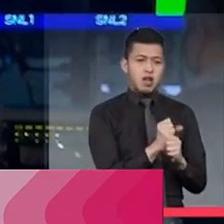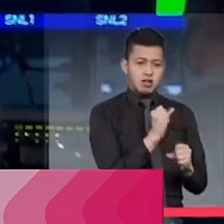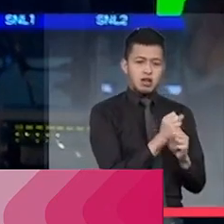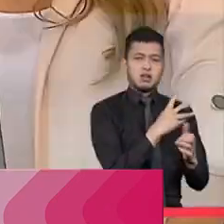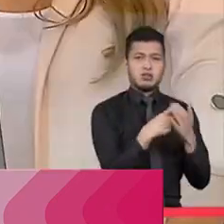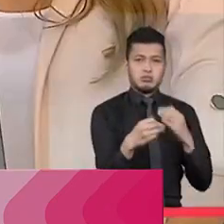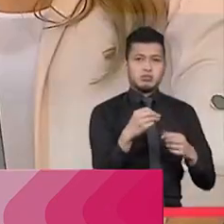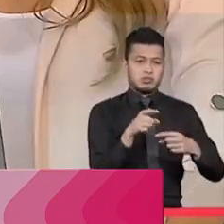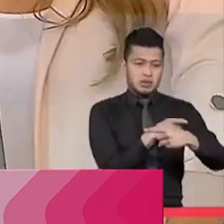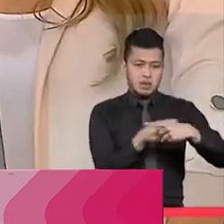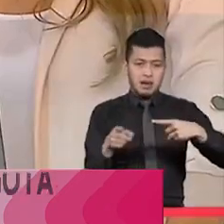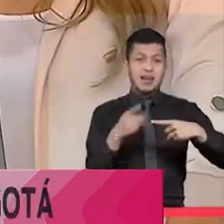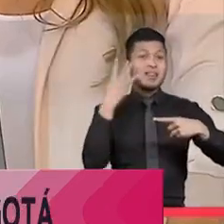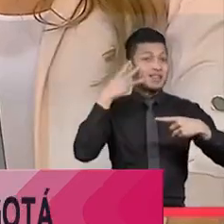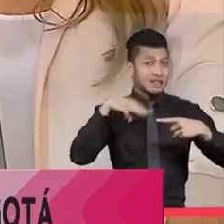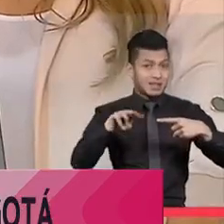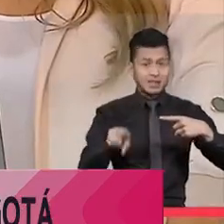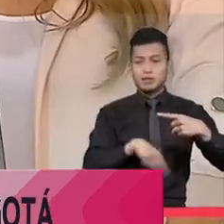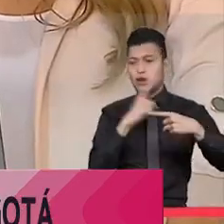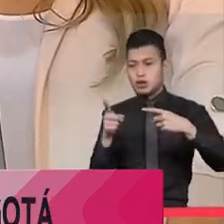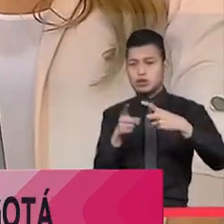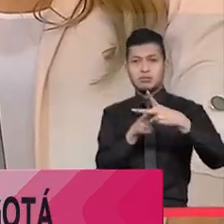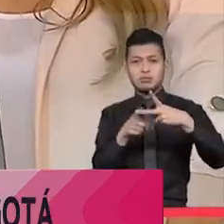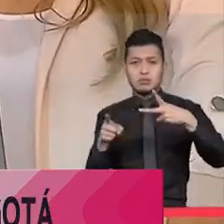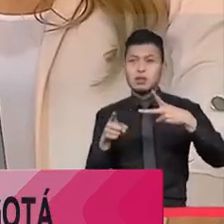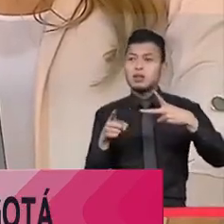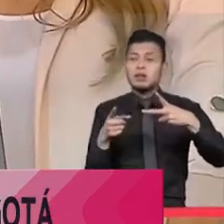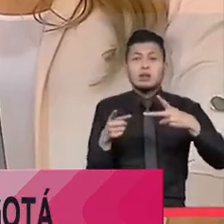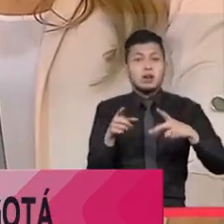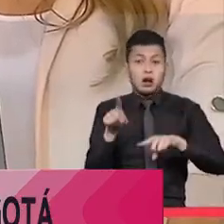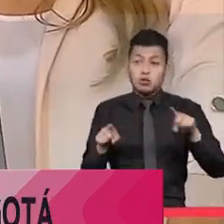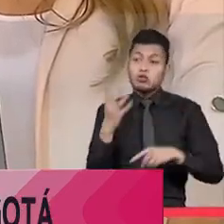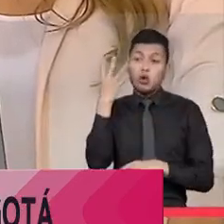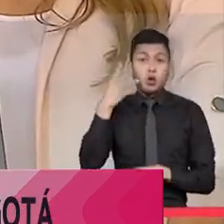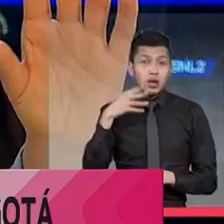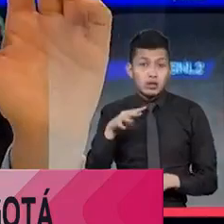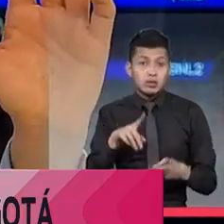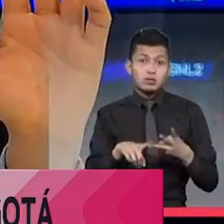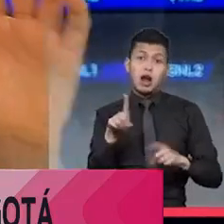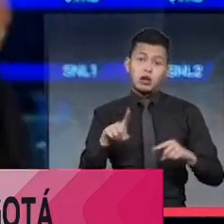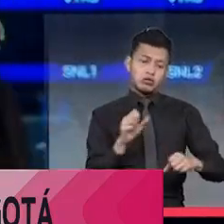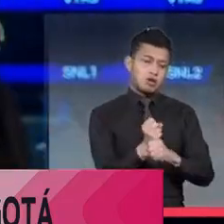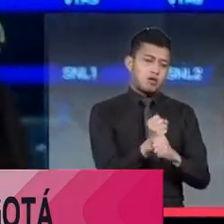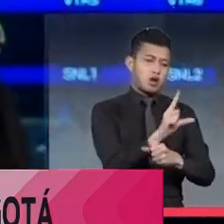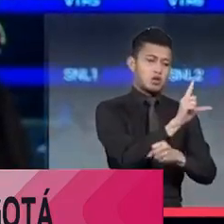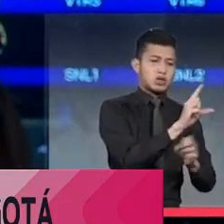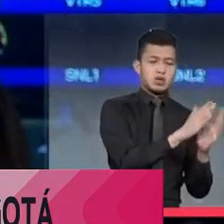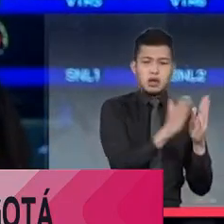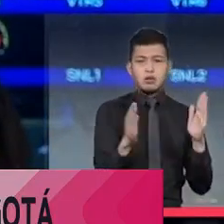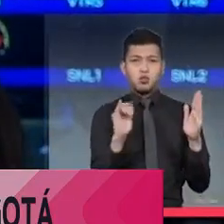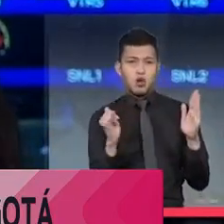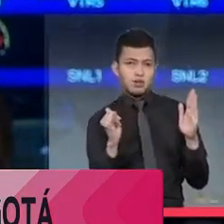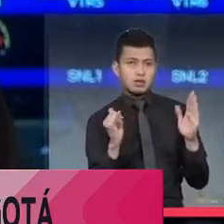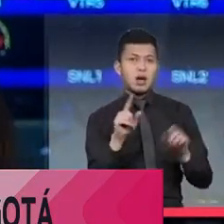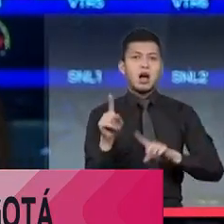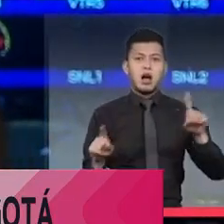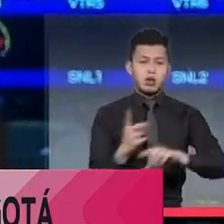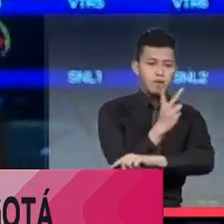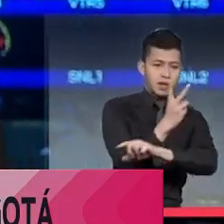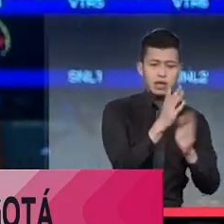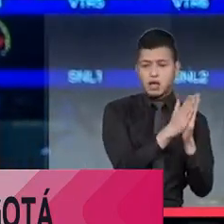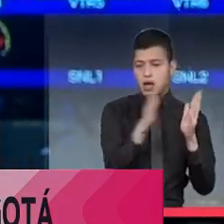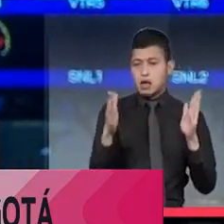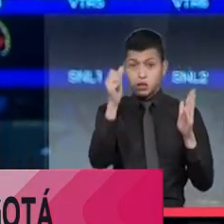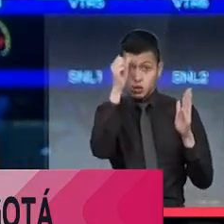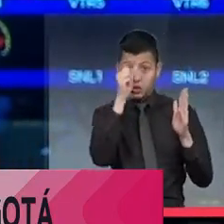días a la semana, hay otras que van a poder trabajar 4 días a la semana, hay unas que van a poder trabajar de lunes a jueves, hay otras que van a trabajar de viernes a domingo.